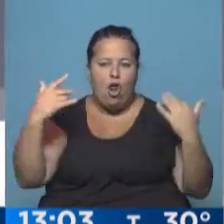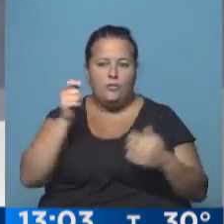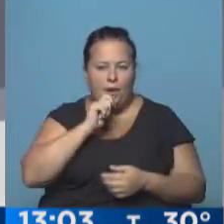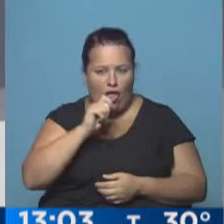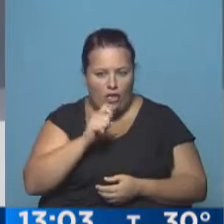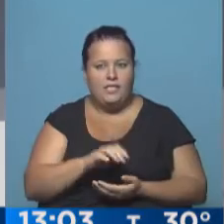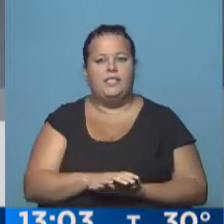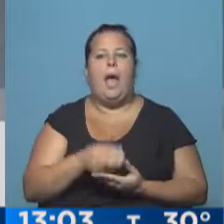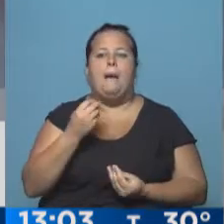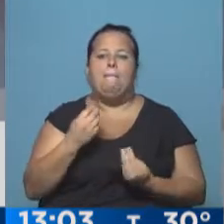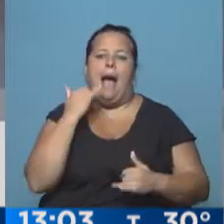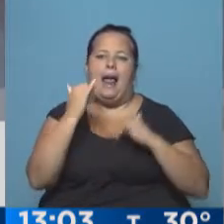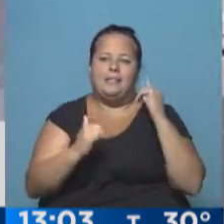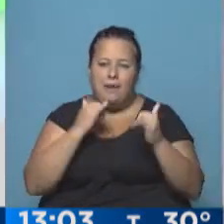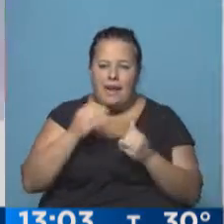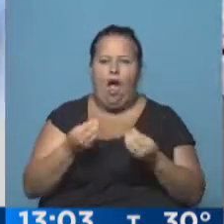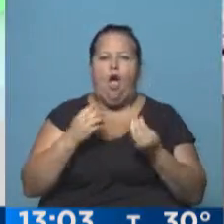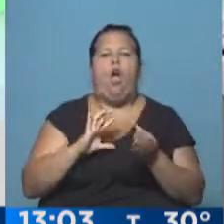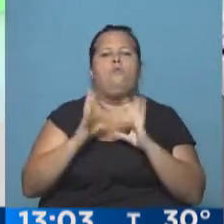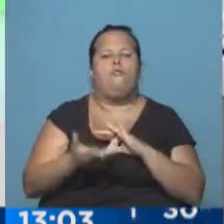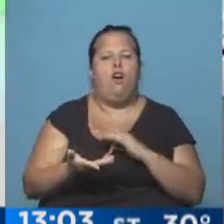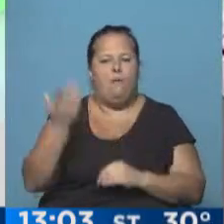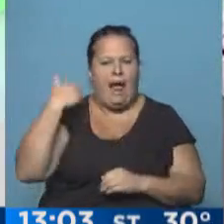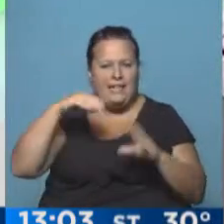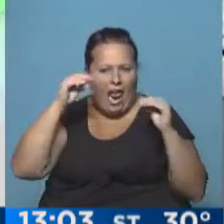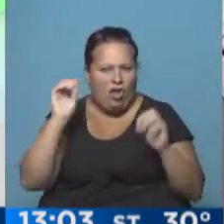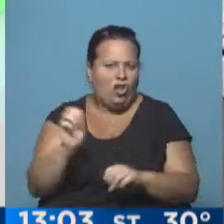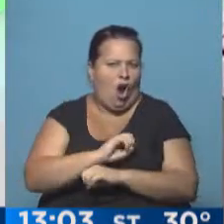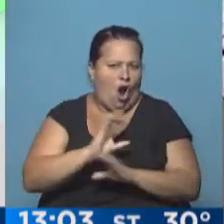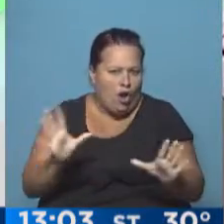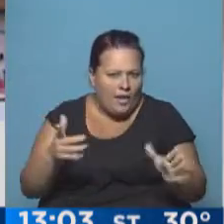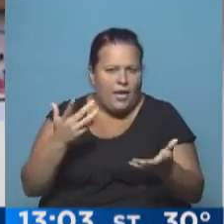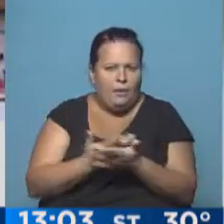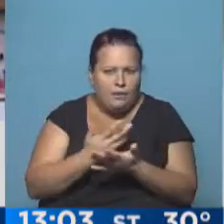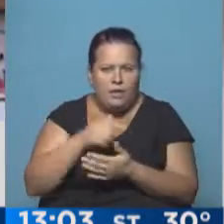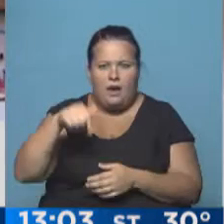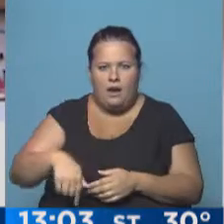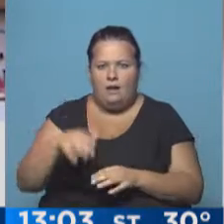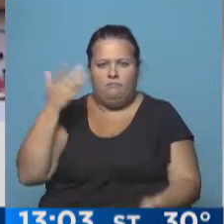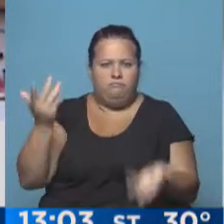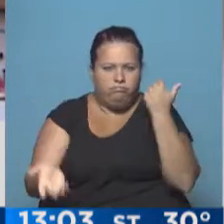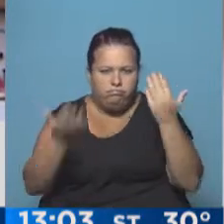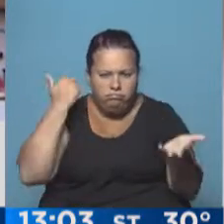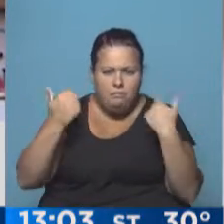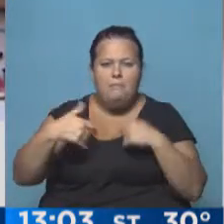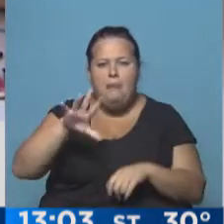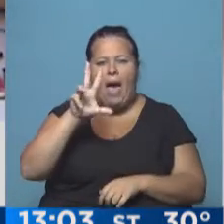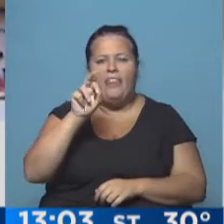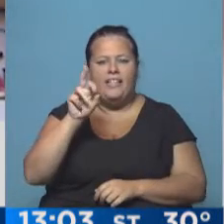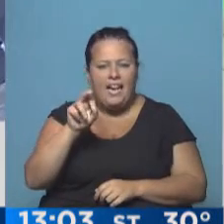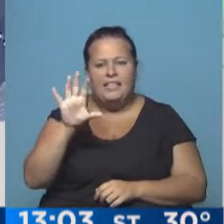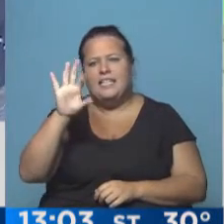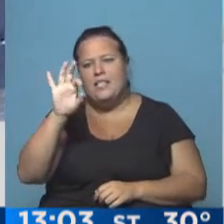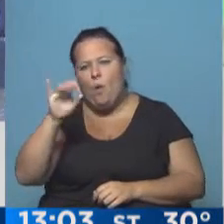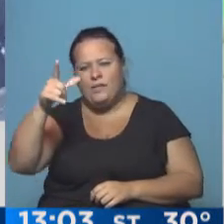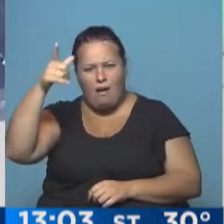los medios para explicar cómo fue la noche tremenda que han pasado en este allanamiento donde más de 30 o